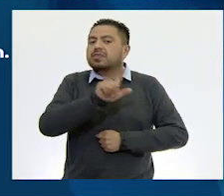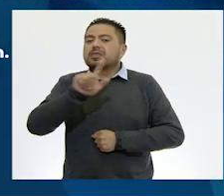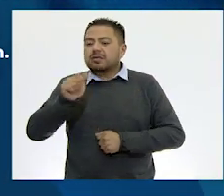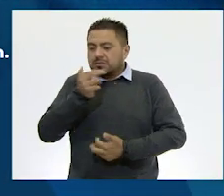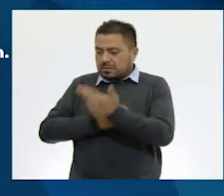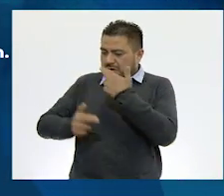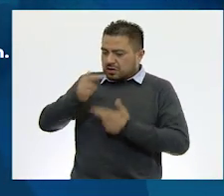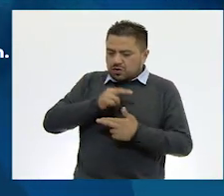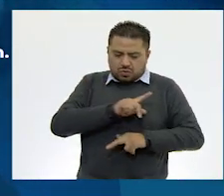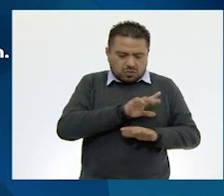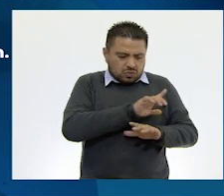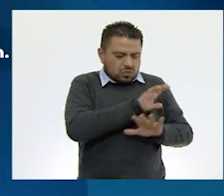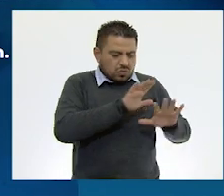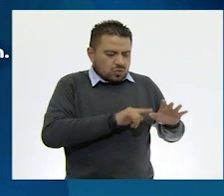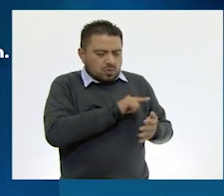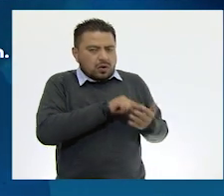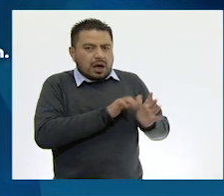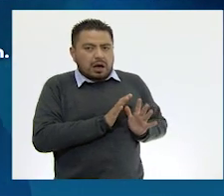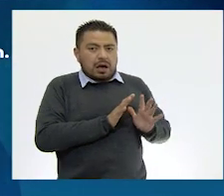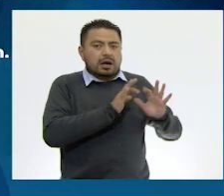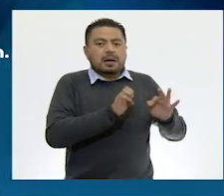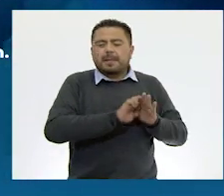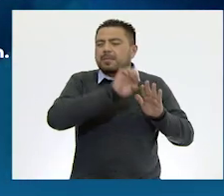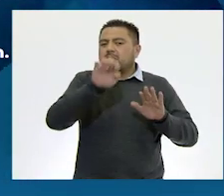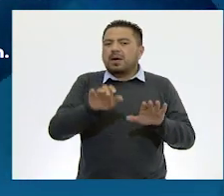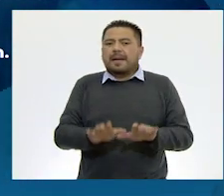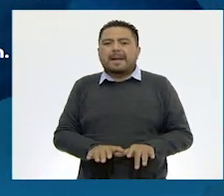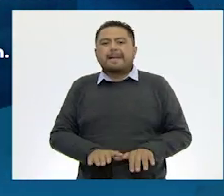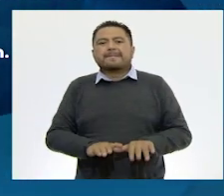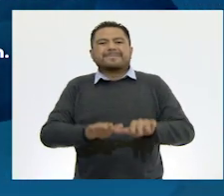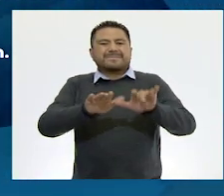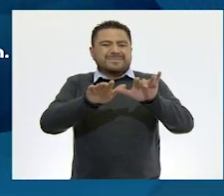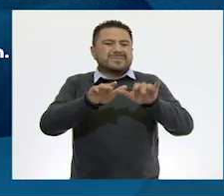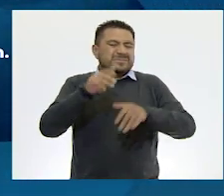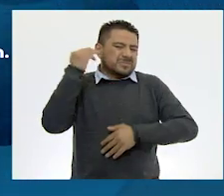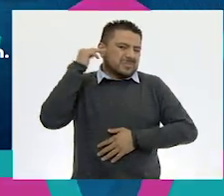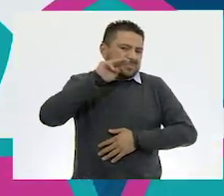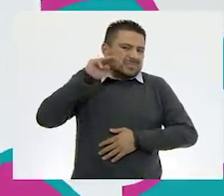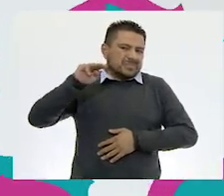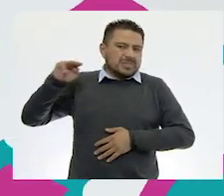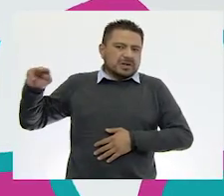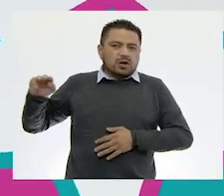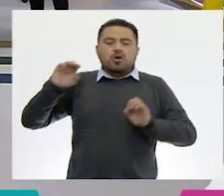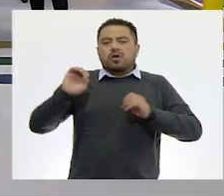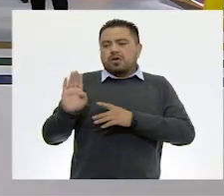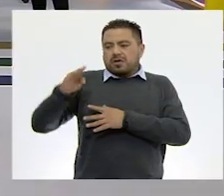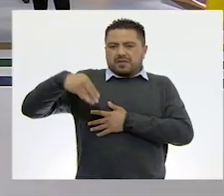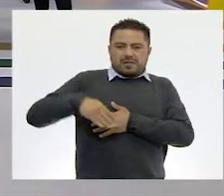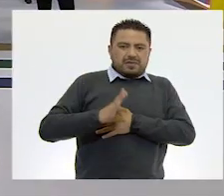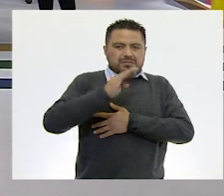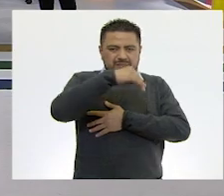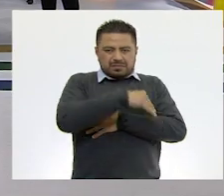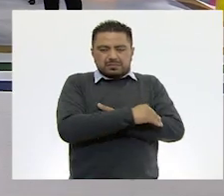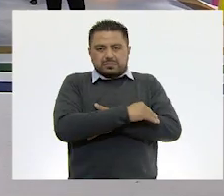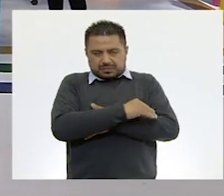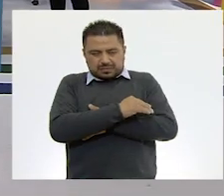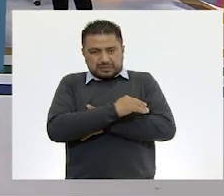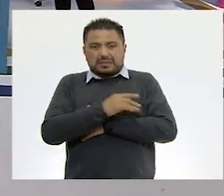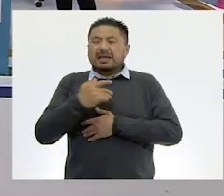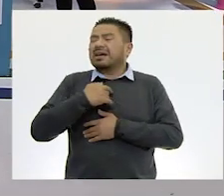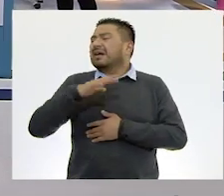regresa a su lugar de origen. Por ejemplo, la mariposa monarca o la ballena azul. Ay, a mí me encantan las